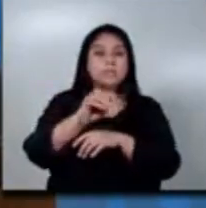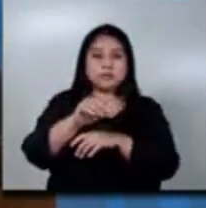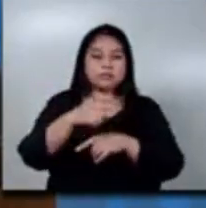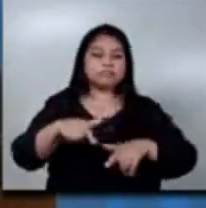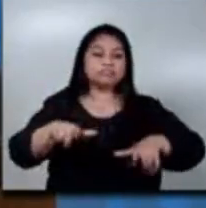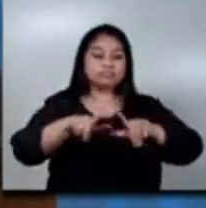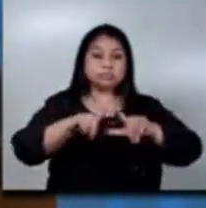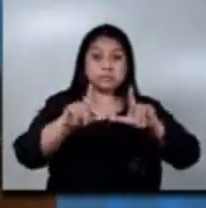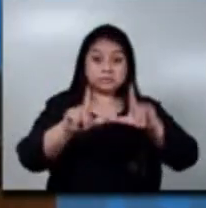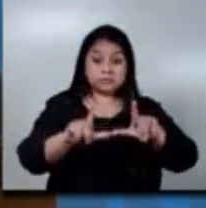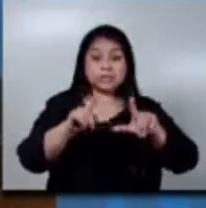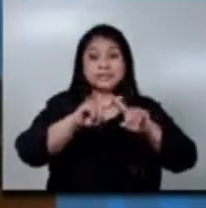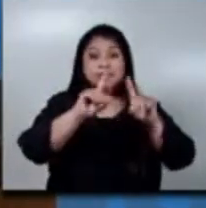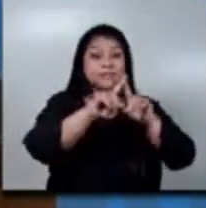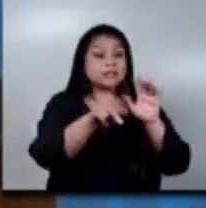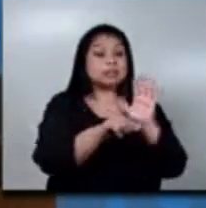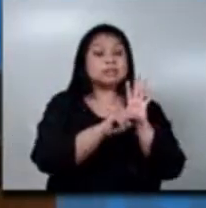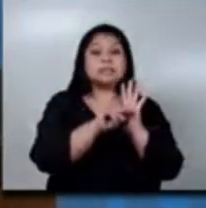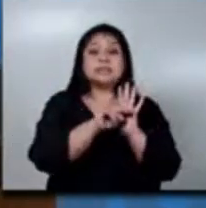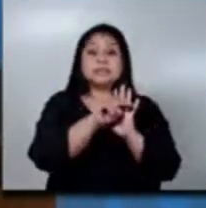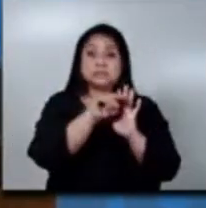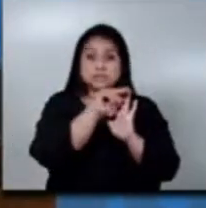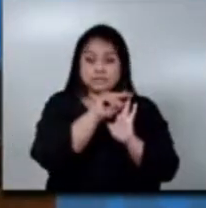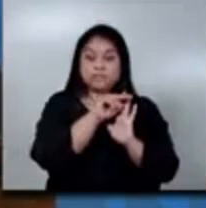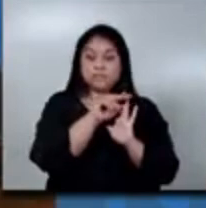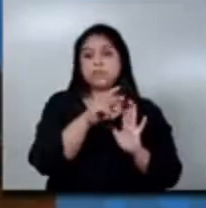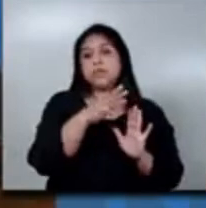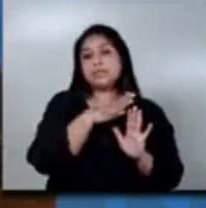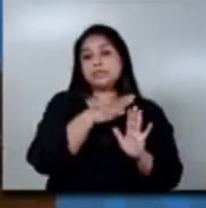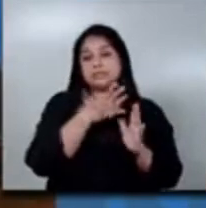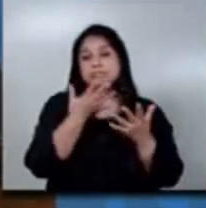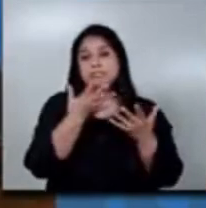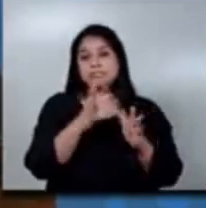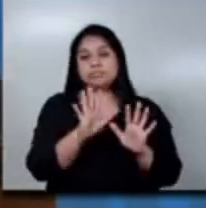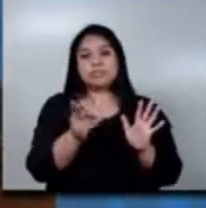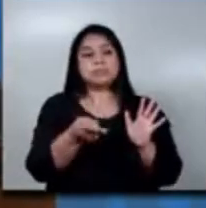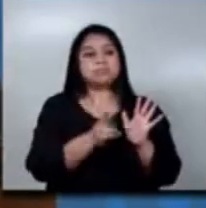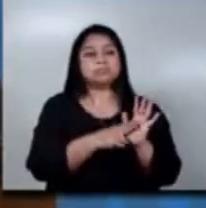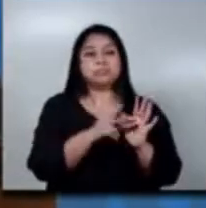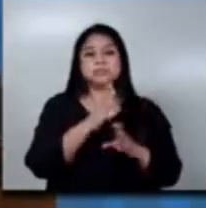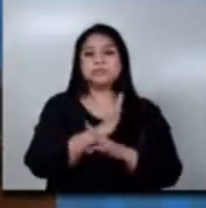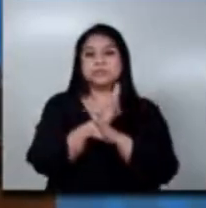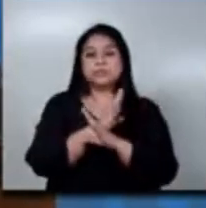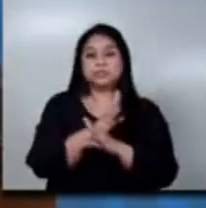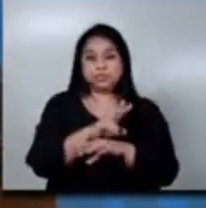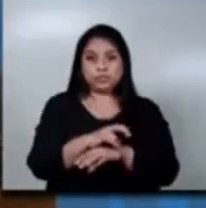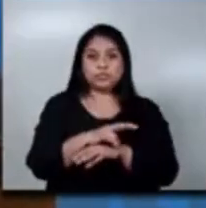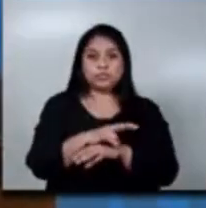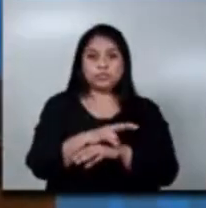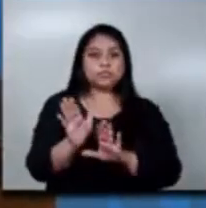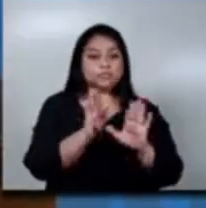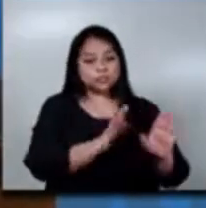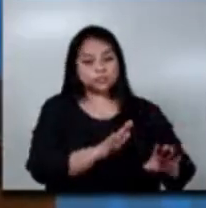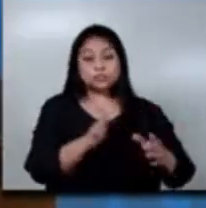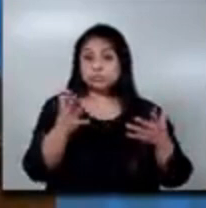diferentes niveles por los cuales está establecido el seguro agrícola. Luego que se da